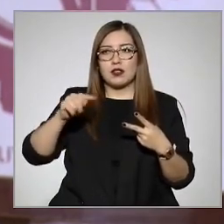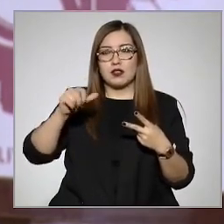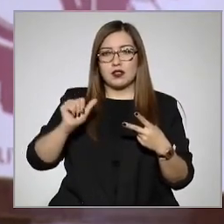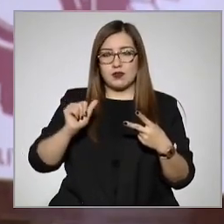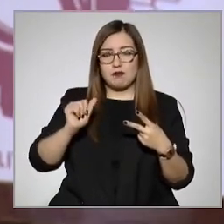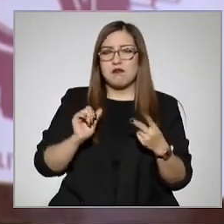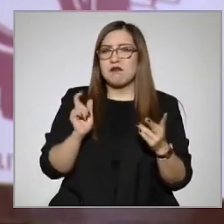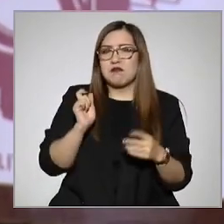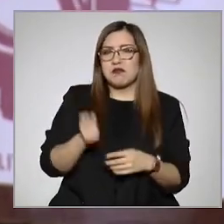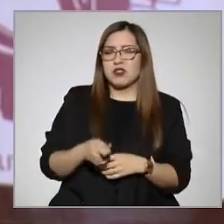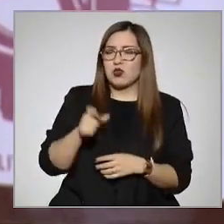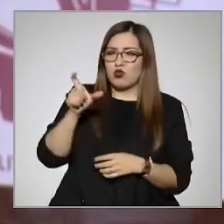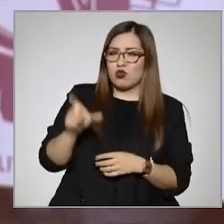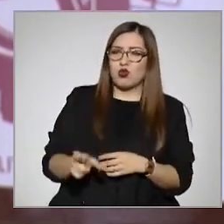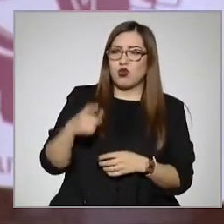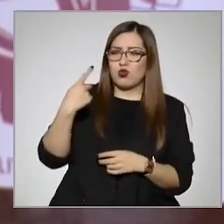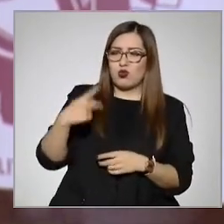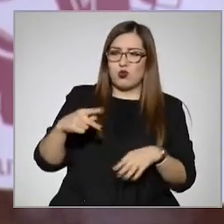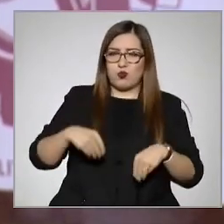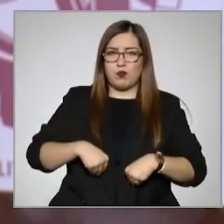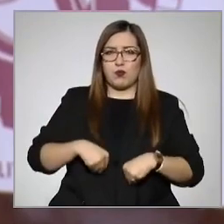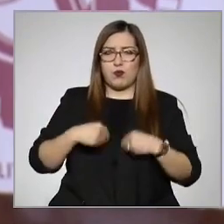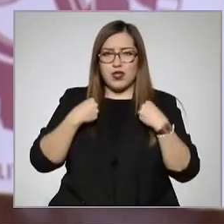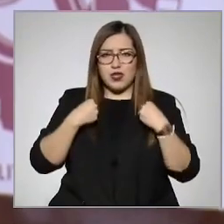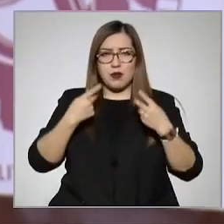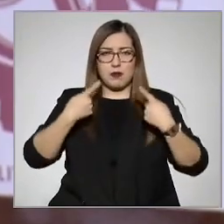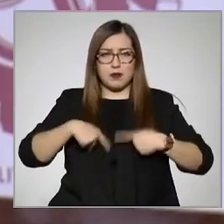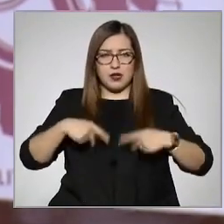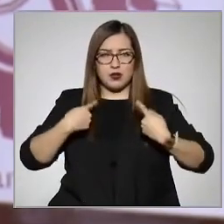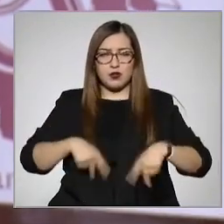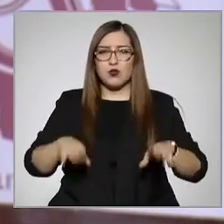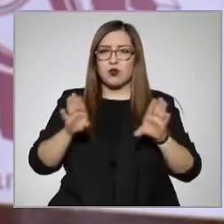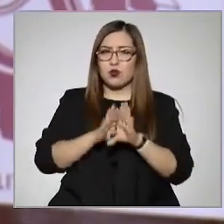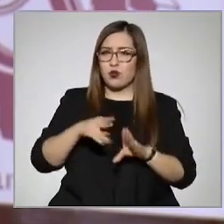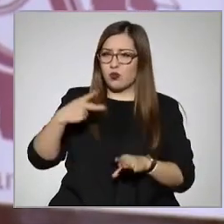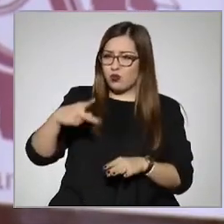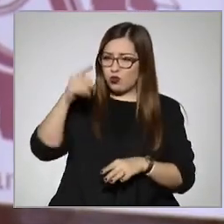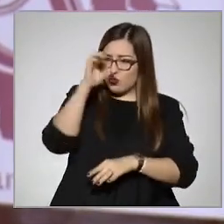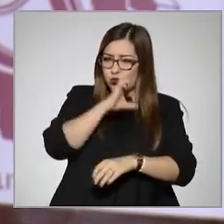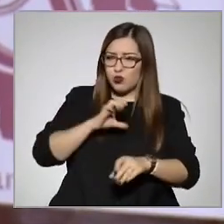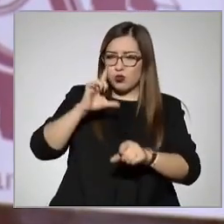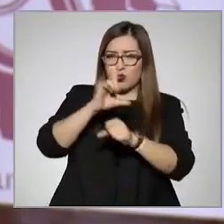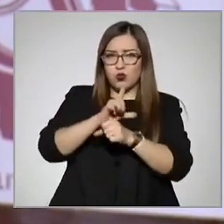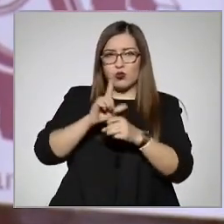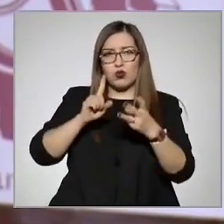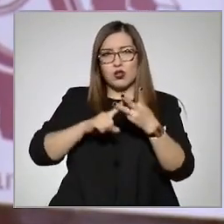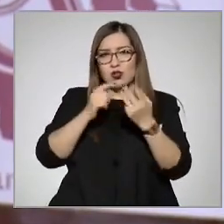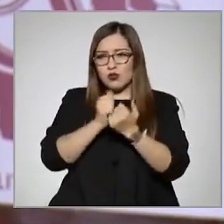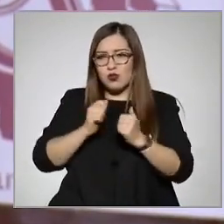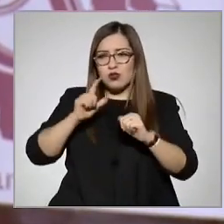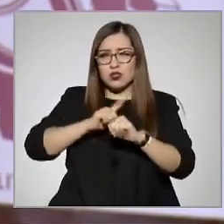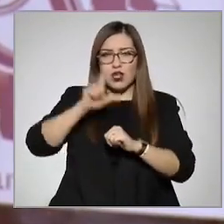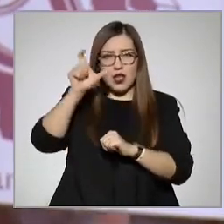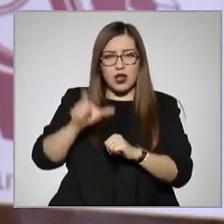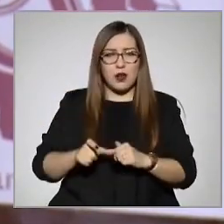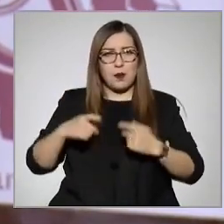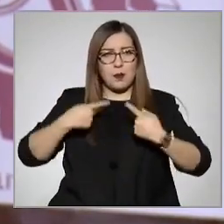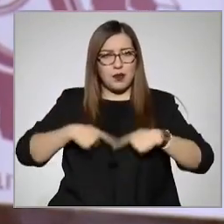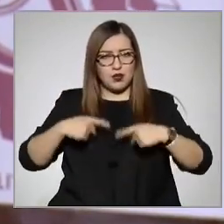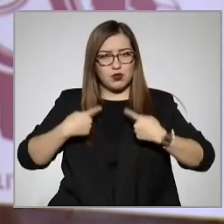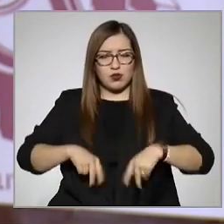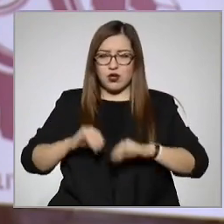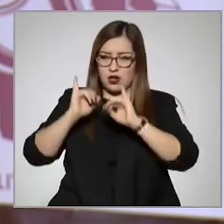la forma de ser del extracto social, cultural y social del individuo. Es